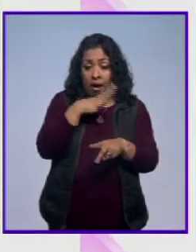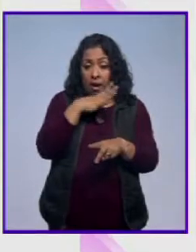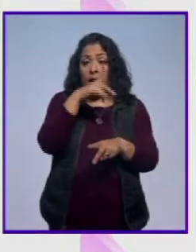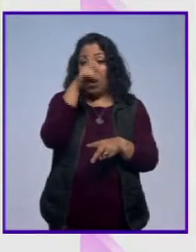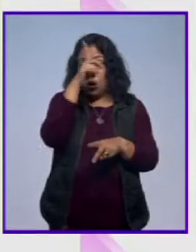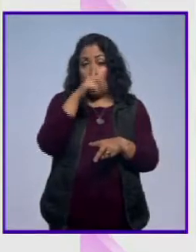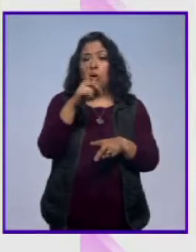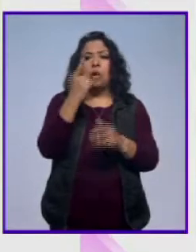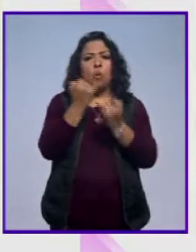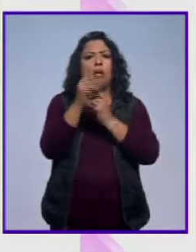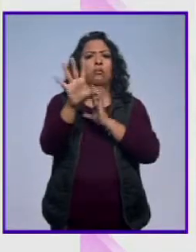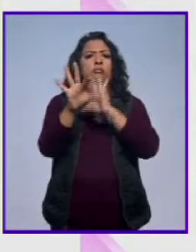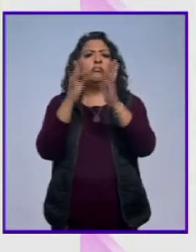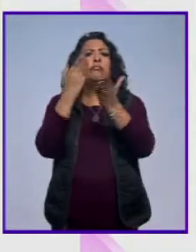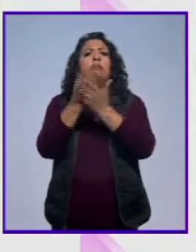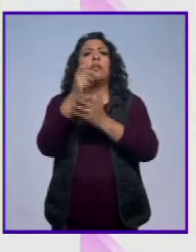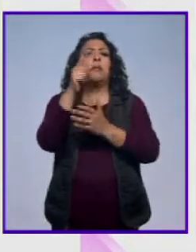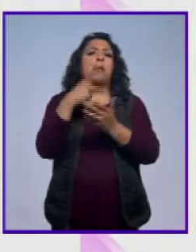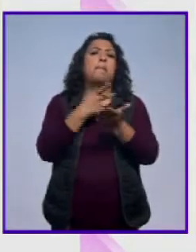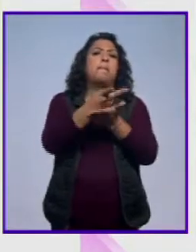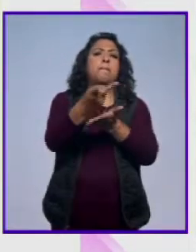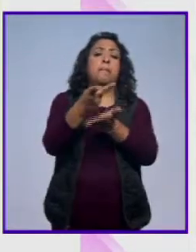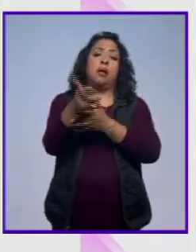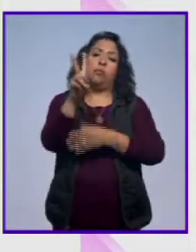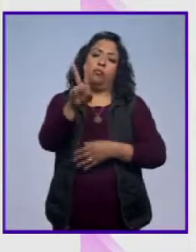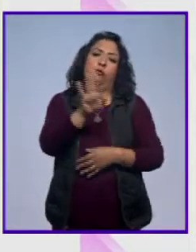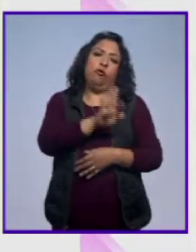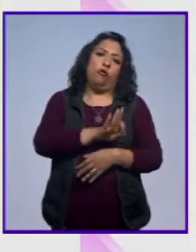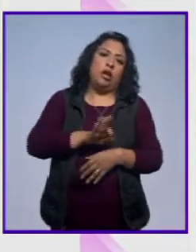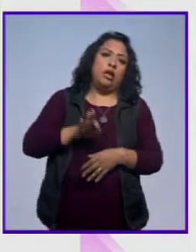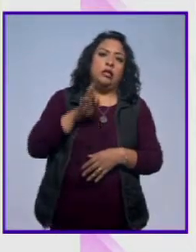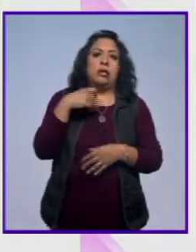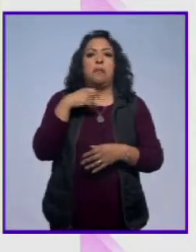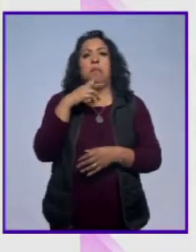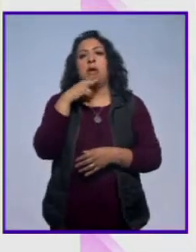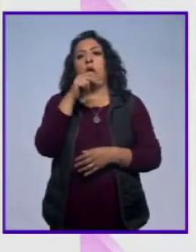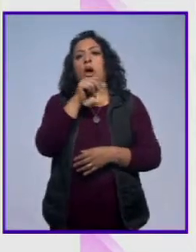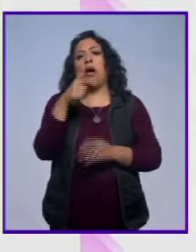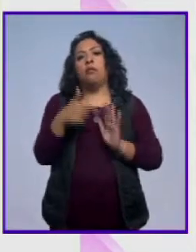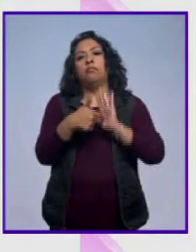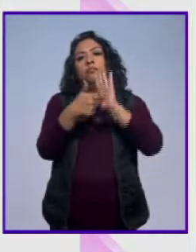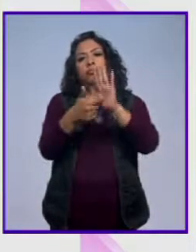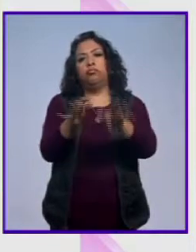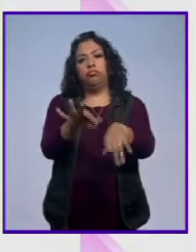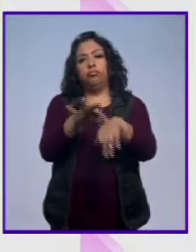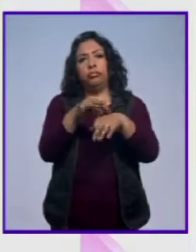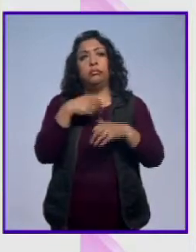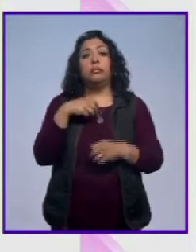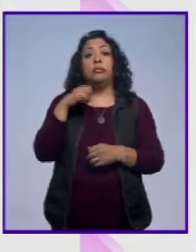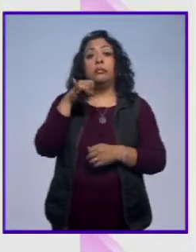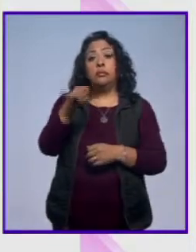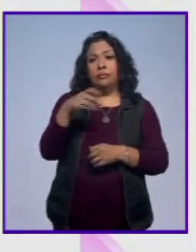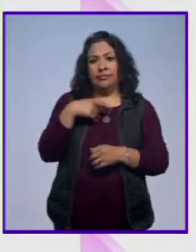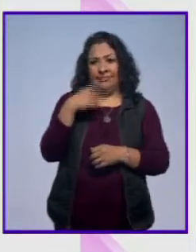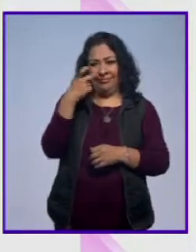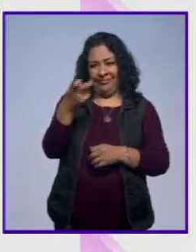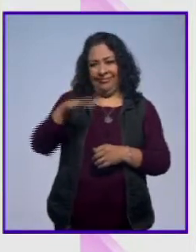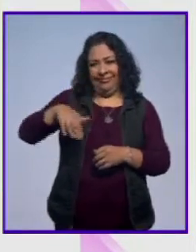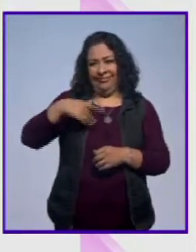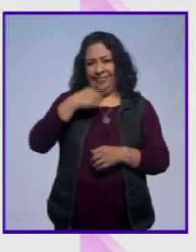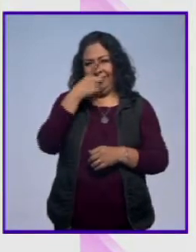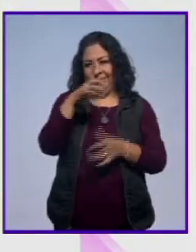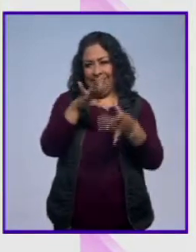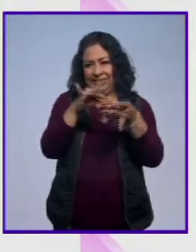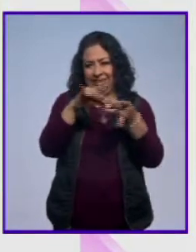candidato, sino también como galardonados. Entonces, enhorabuena, lo mejor del espectáculo en vivo, Karen. Sí, y bueno, precisamente lo que Laura